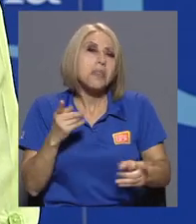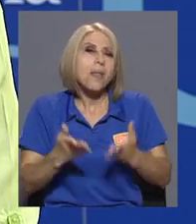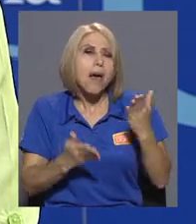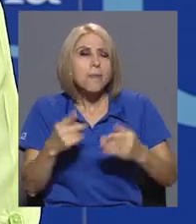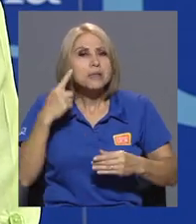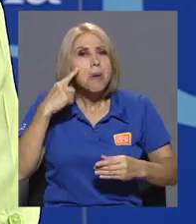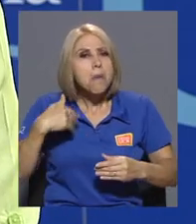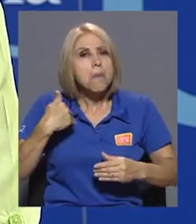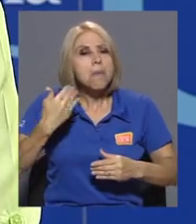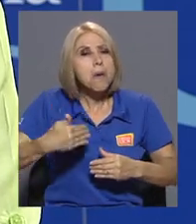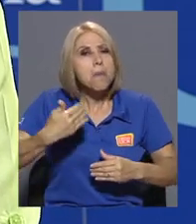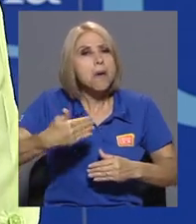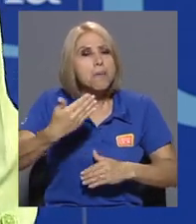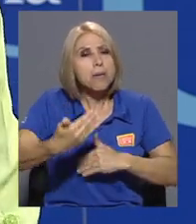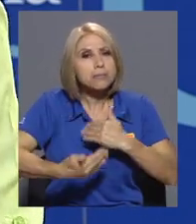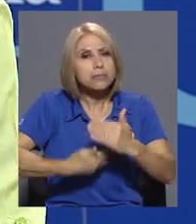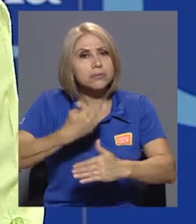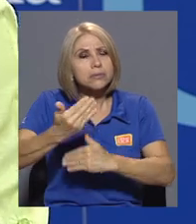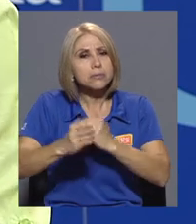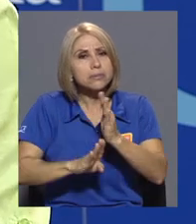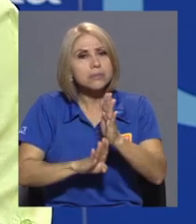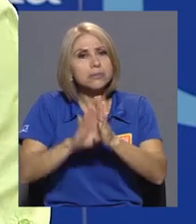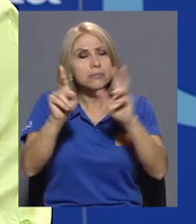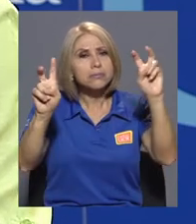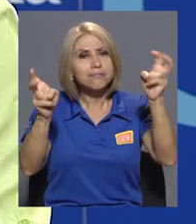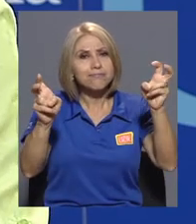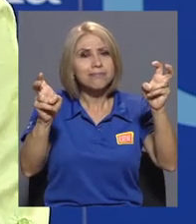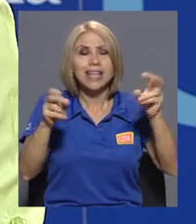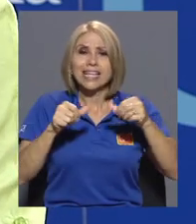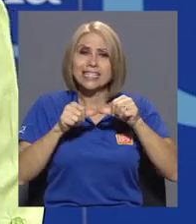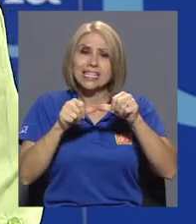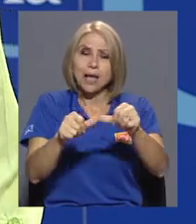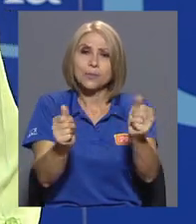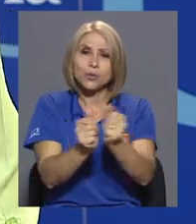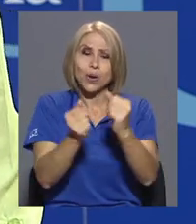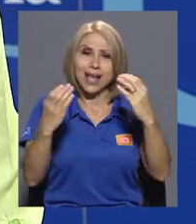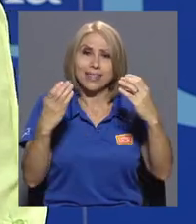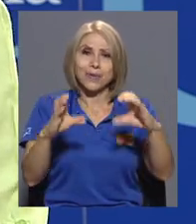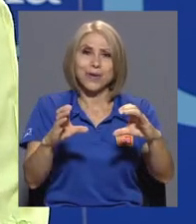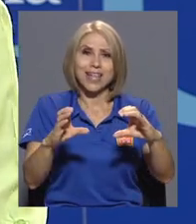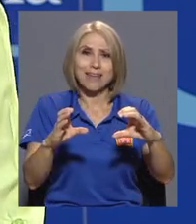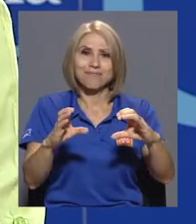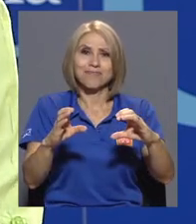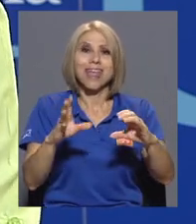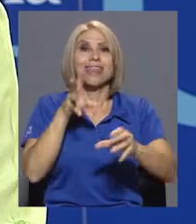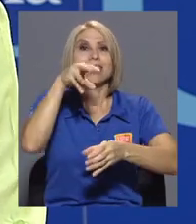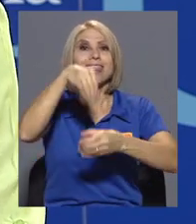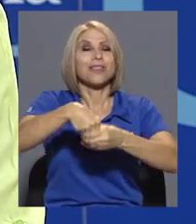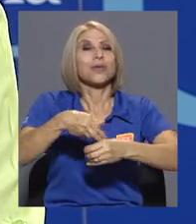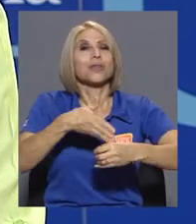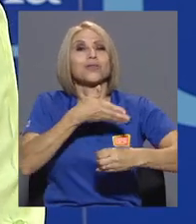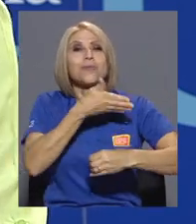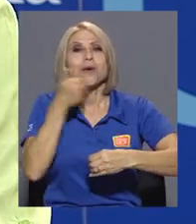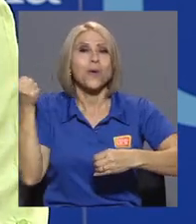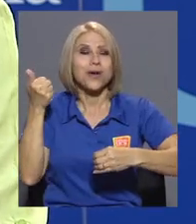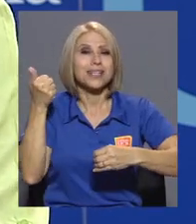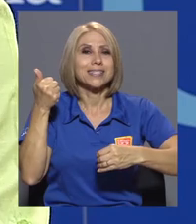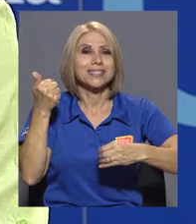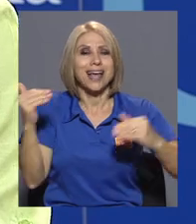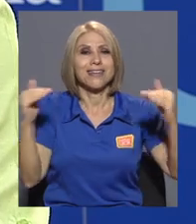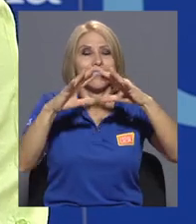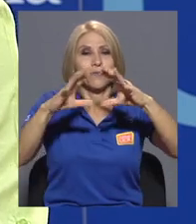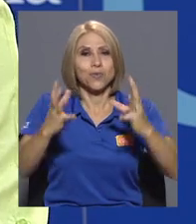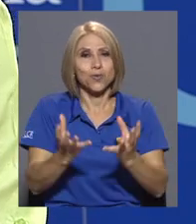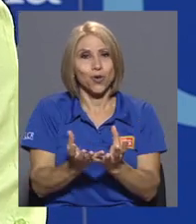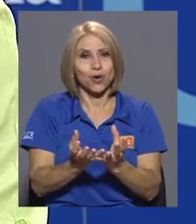poco la evolución de este tema en nuestro país y que sigamos manteniendo esa categoría entre los mejores en nuestro planeta en un tema